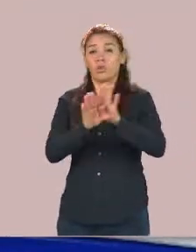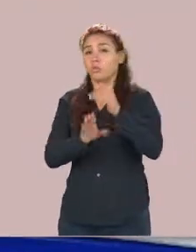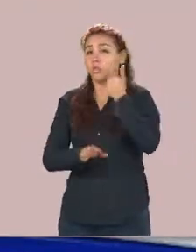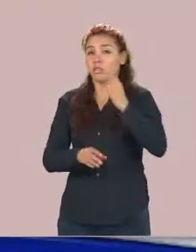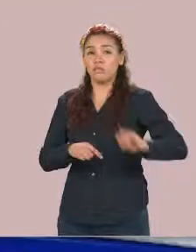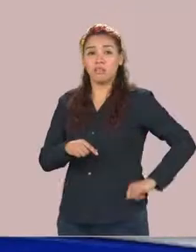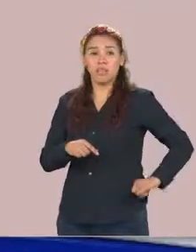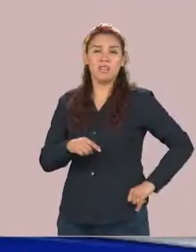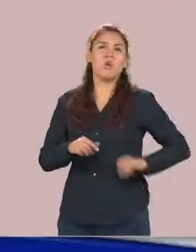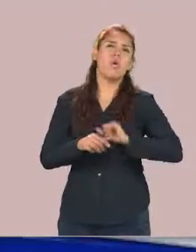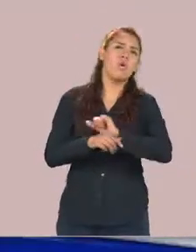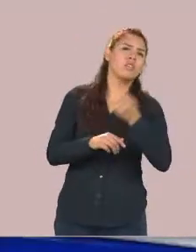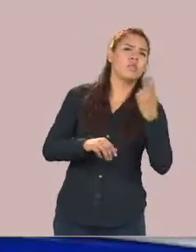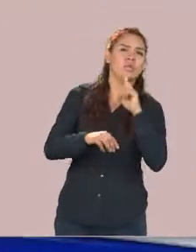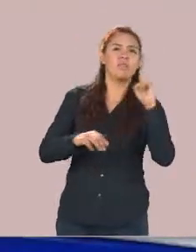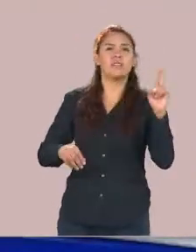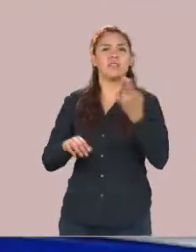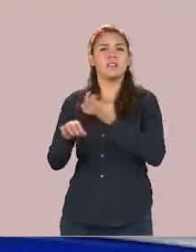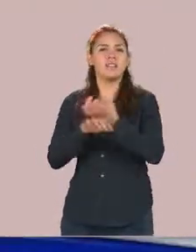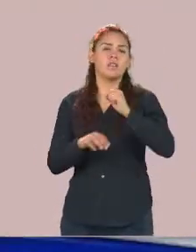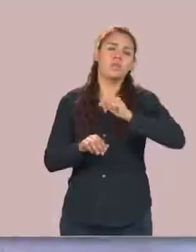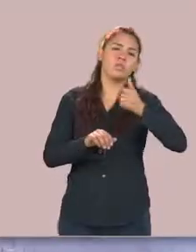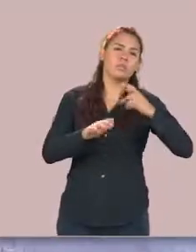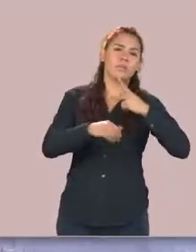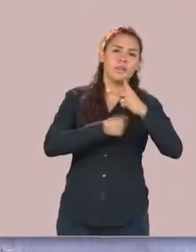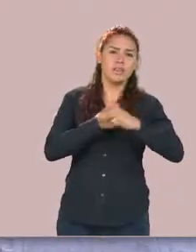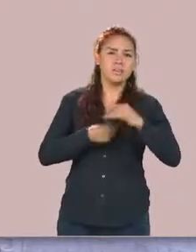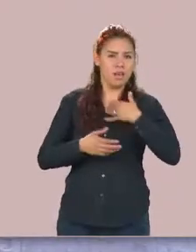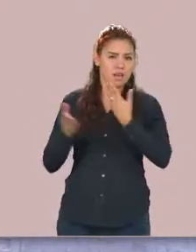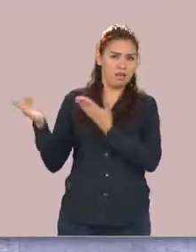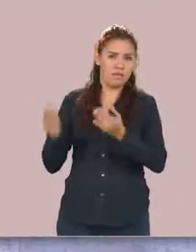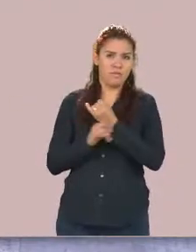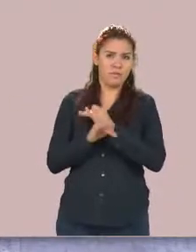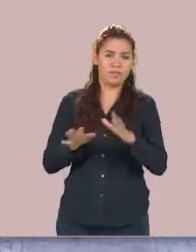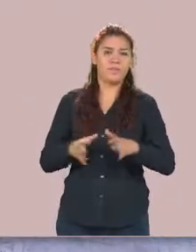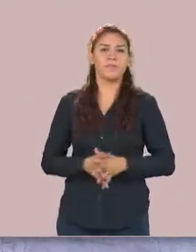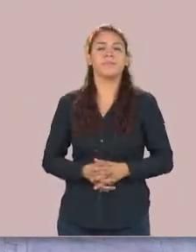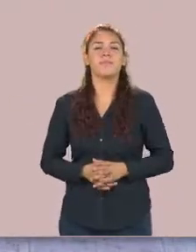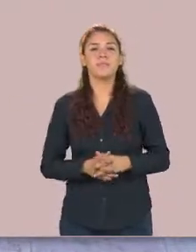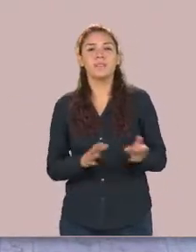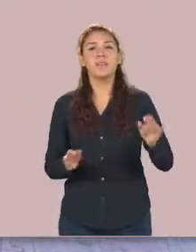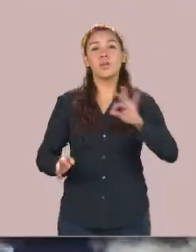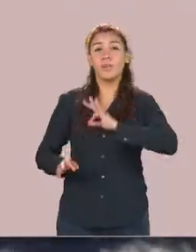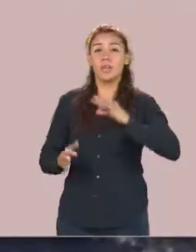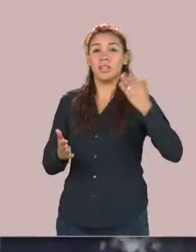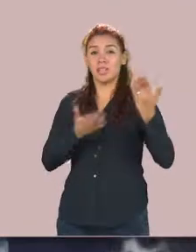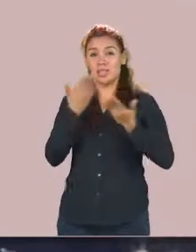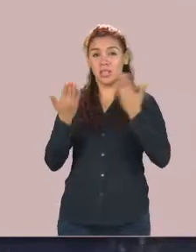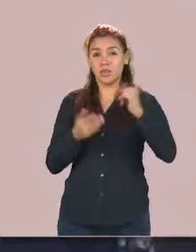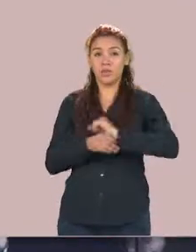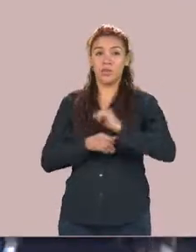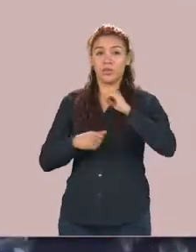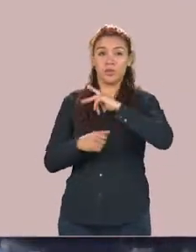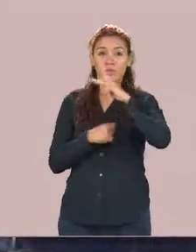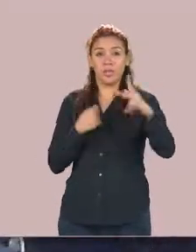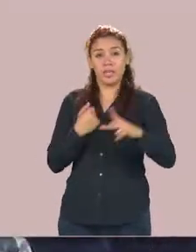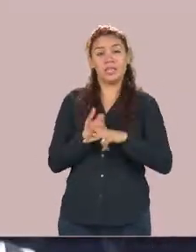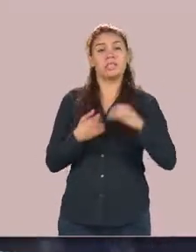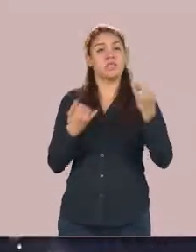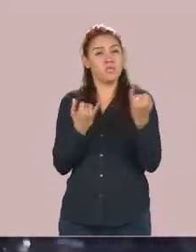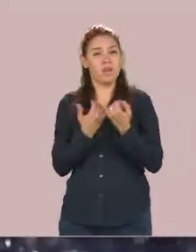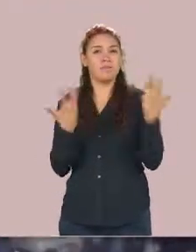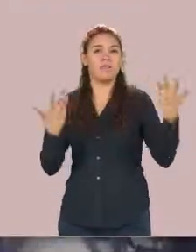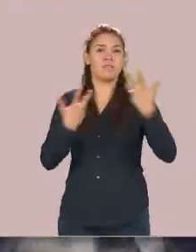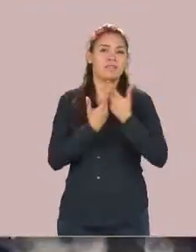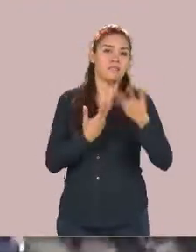extranjera, te presentamos aquí la información. Poder estudiar en el extranjero y complementar tus estudios profesionales